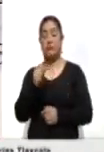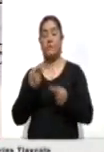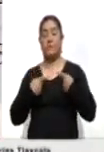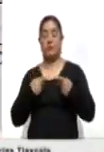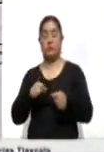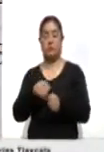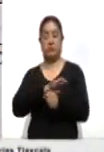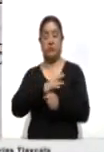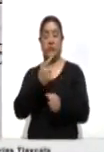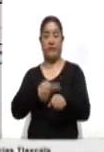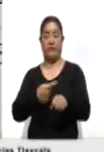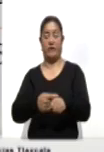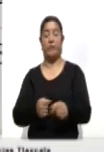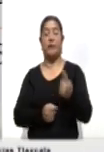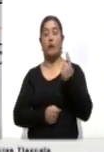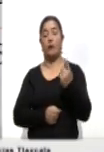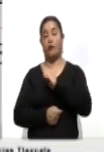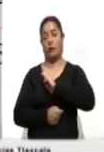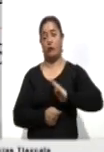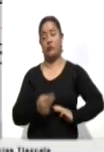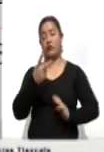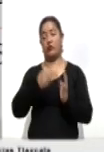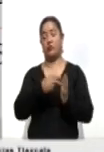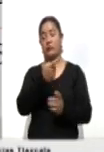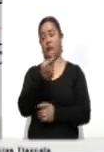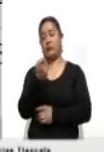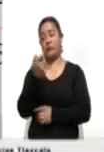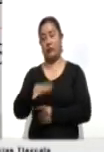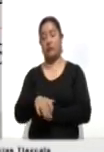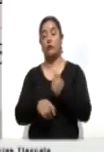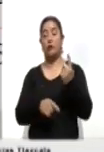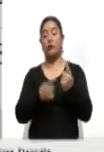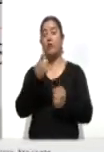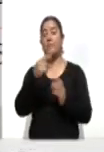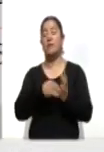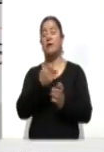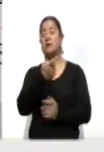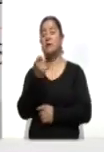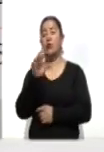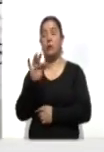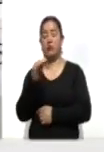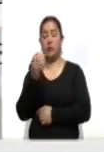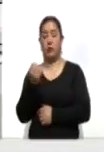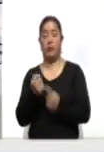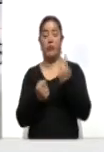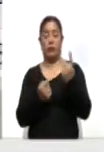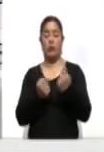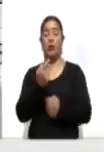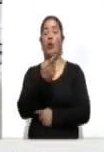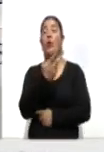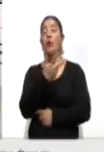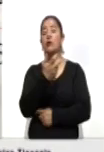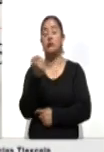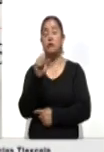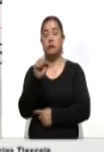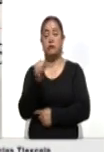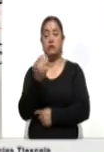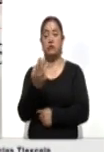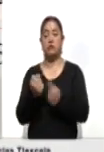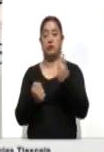casos de COVID-19, Apisaco 2.110, Cheutempan 1.149, Huamantla 863,